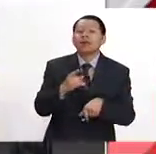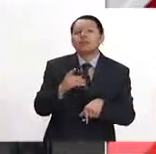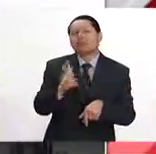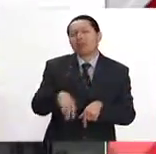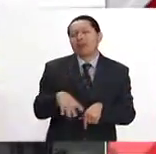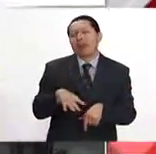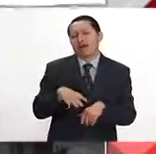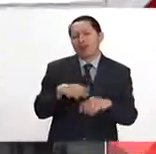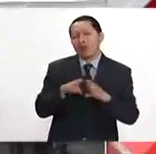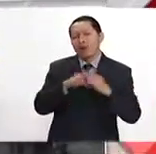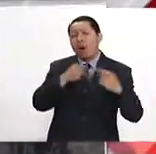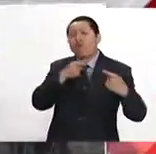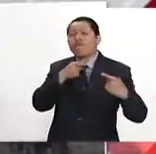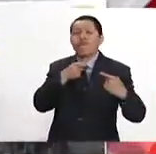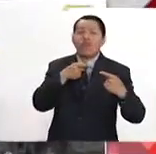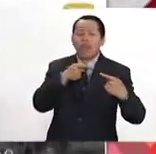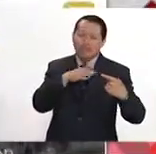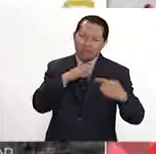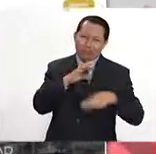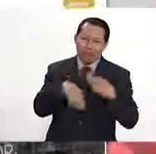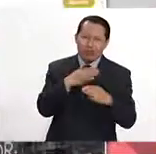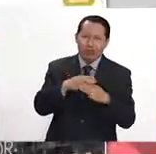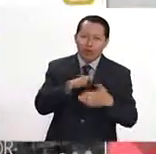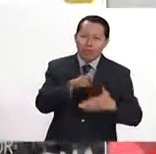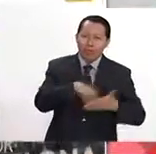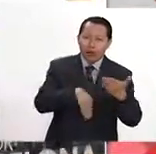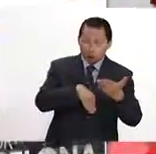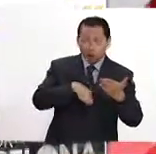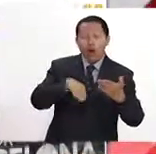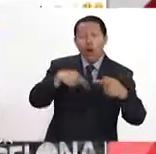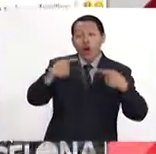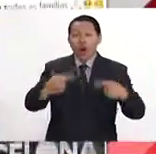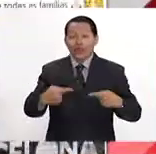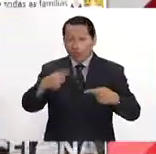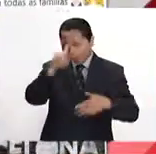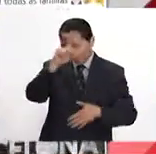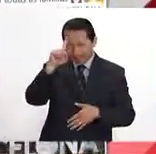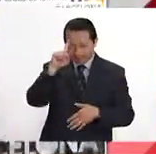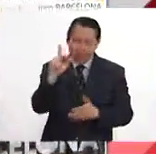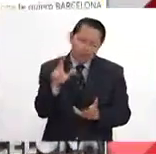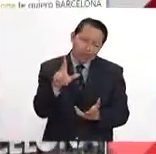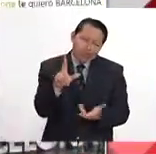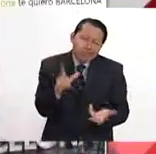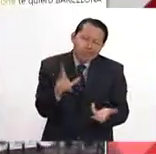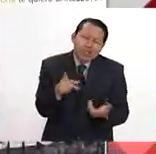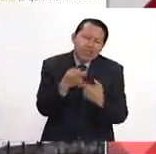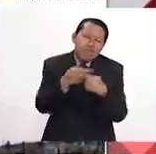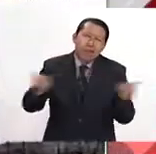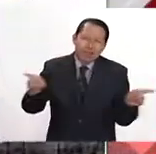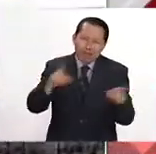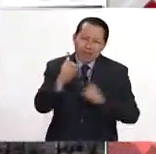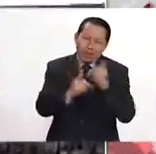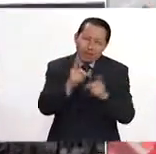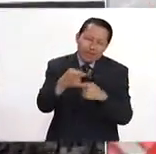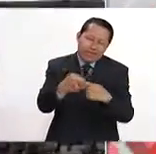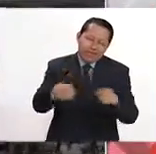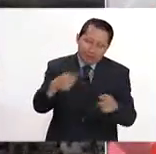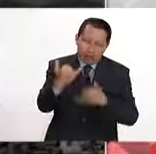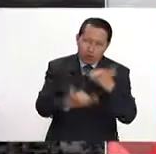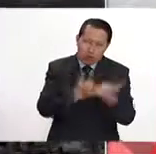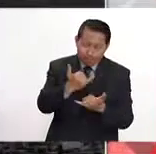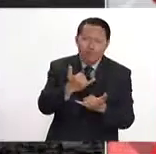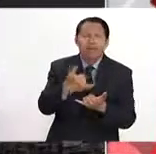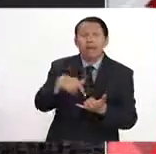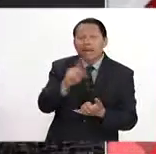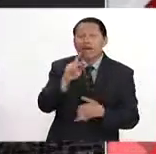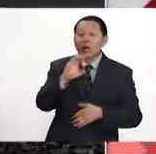una de las rivalidades más fuertes del mundo, que es Barcelona contra Madrid, nada tenía que ver aquí. Jugadores, obviamente, como Cristiano Ronaldo,